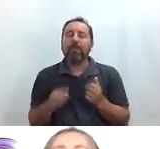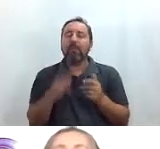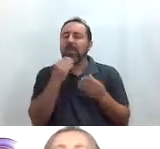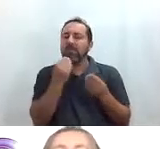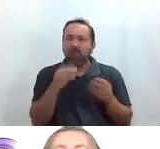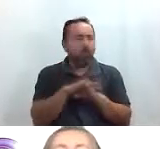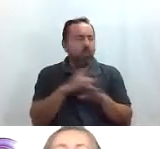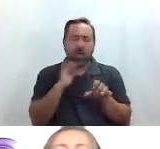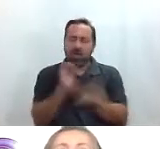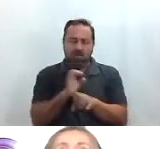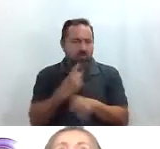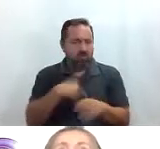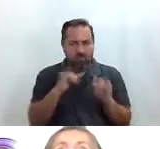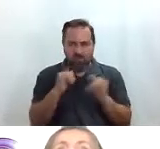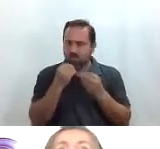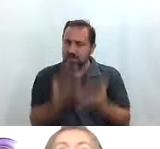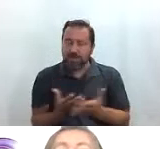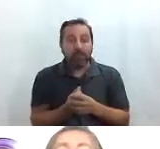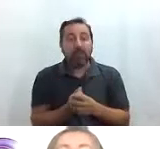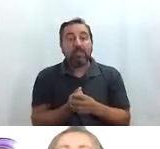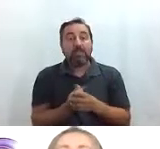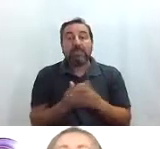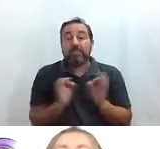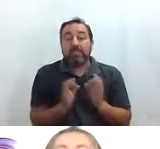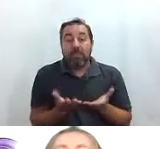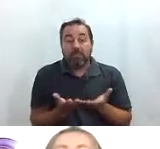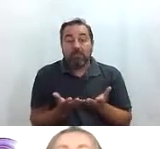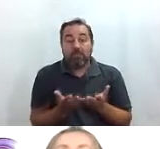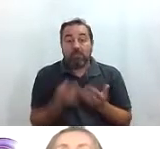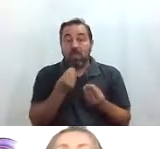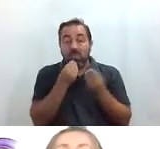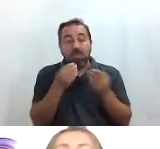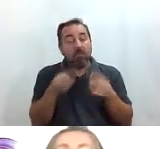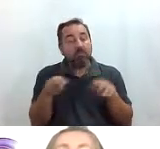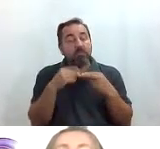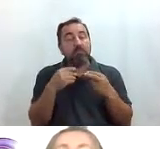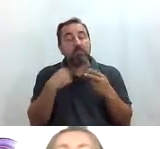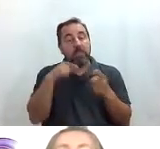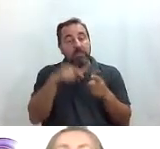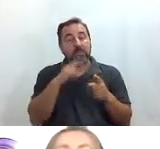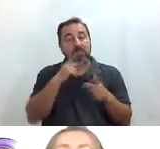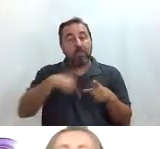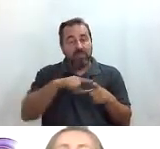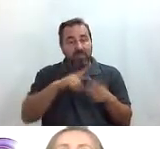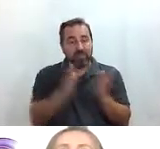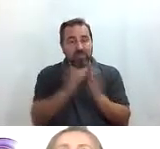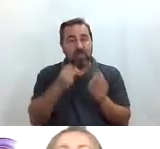nos reíamos muchísimo y nada pues así cenamos aquí en la plaza Santa Ana y fuimos al teatro